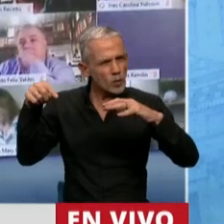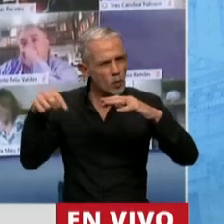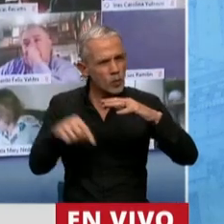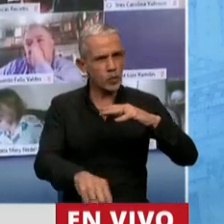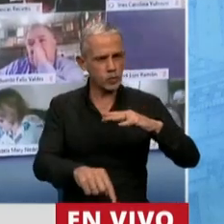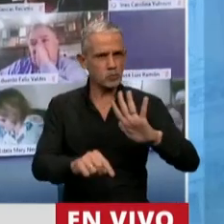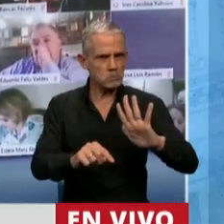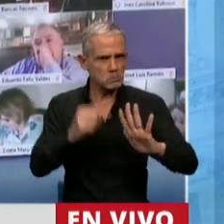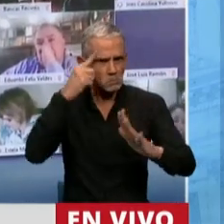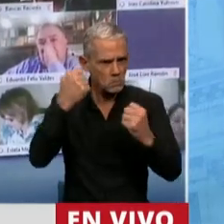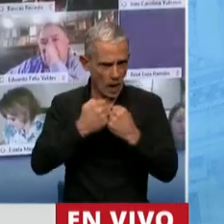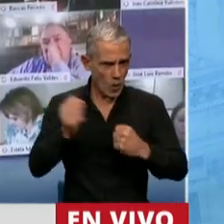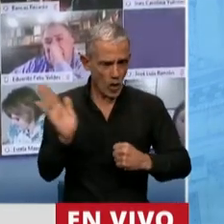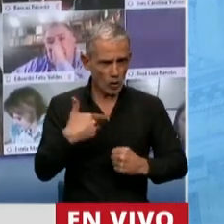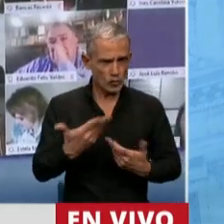como todos compartimos.